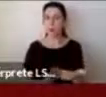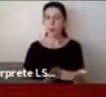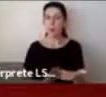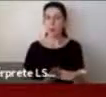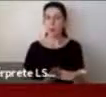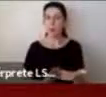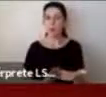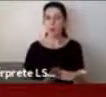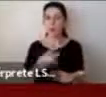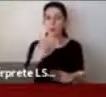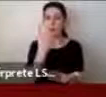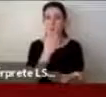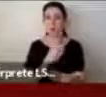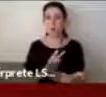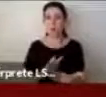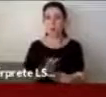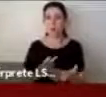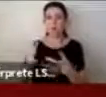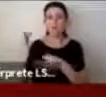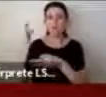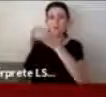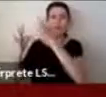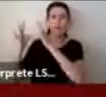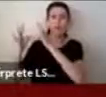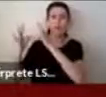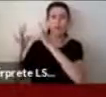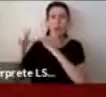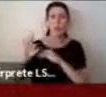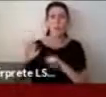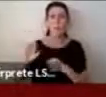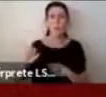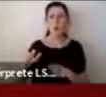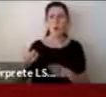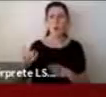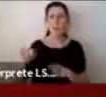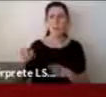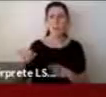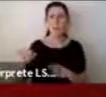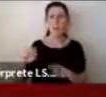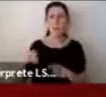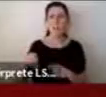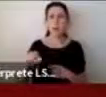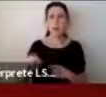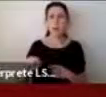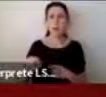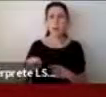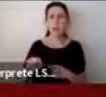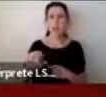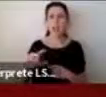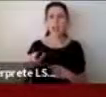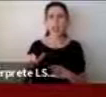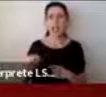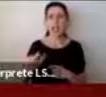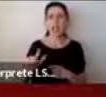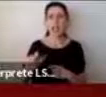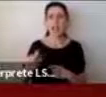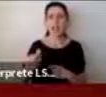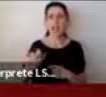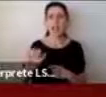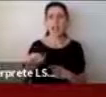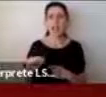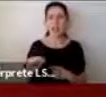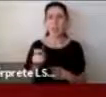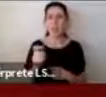el poema Fábula de Polifemo y Galatea, que es bastante complejo, tiene muchas palabras que son difíciles y es bastante extenso y ella lo pudo